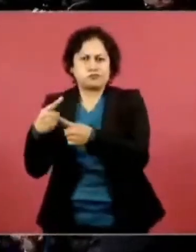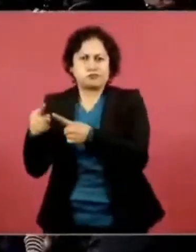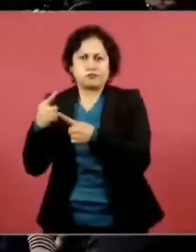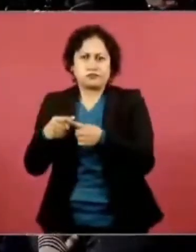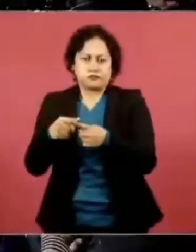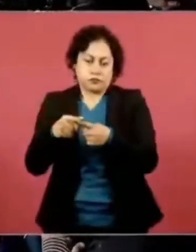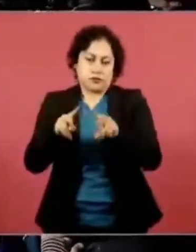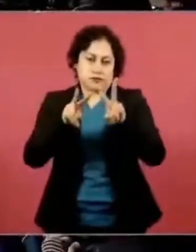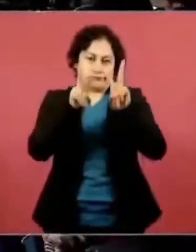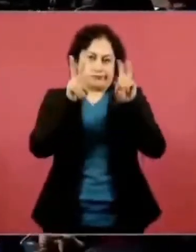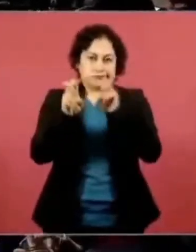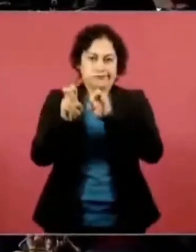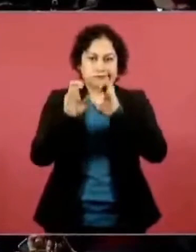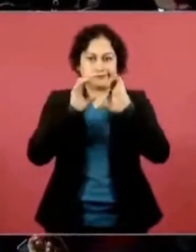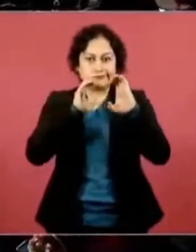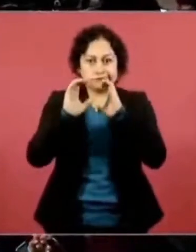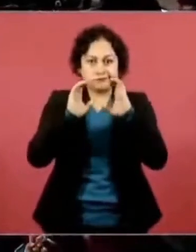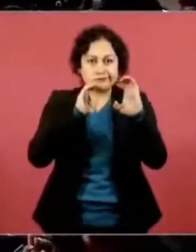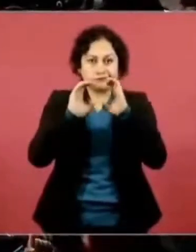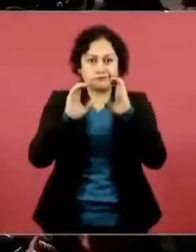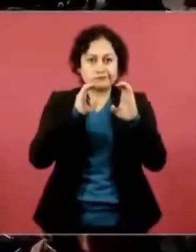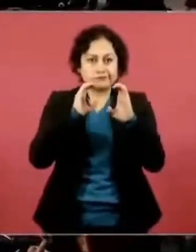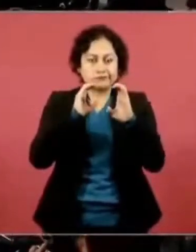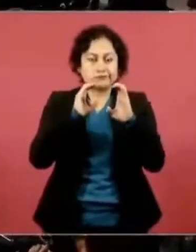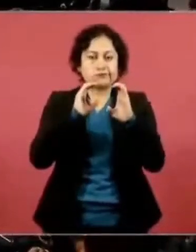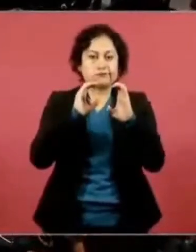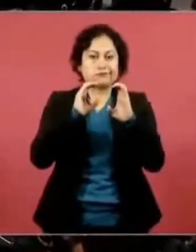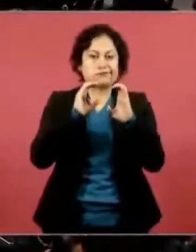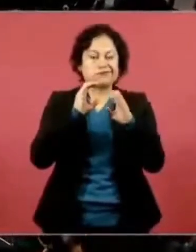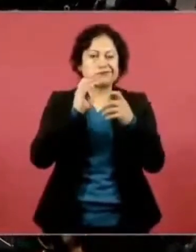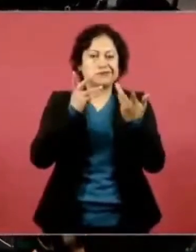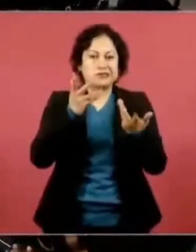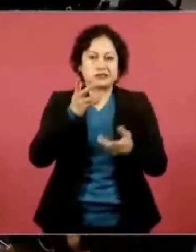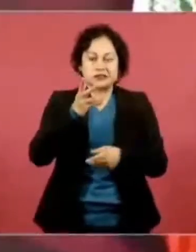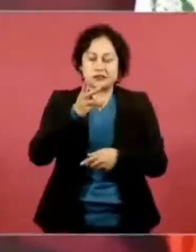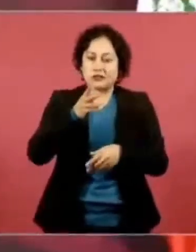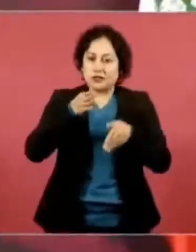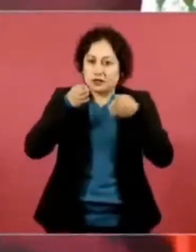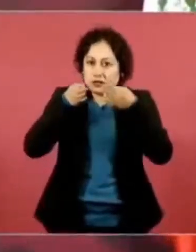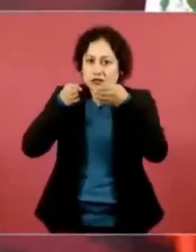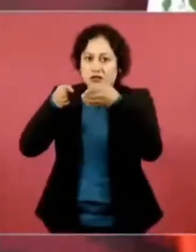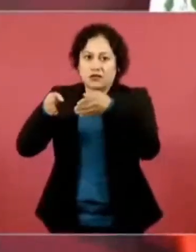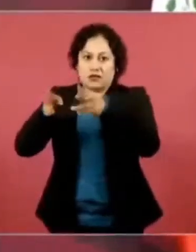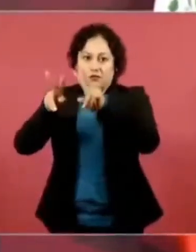está más enfocado a lo bélico en el mundo.